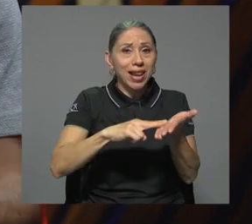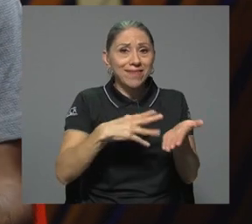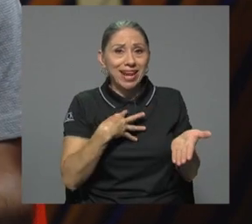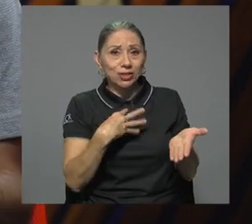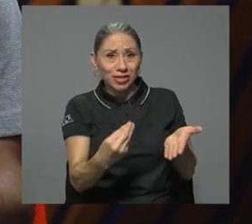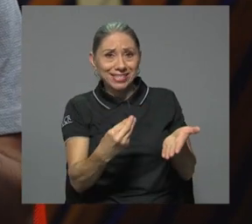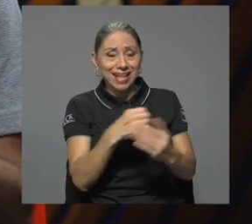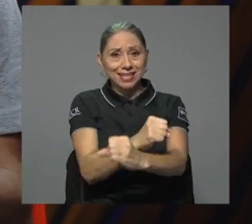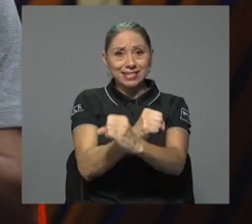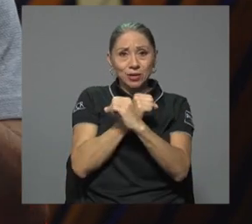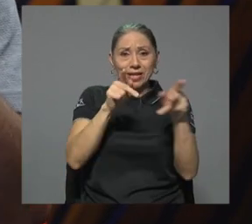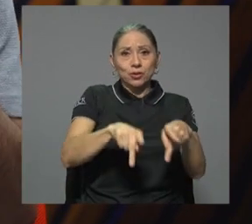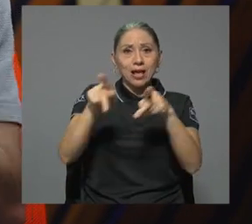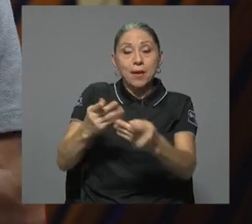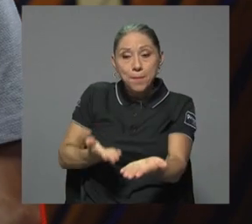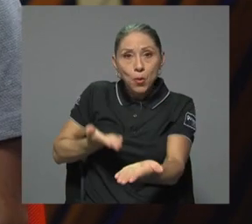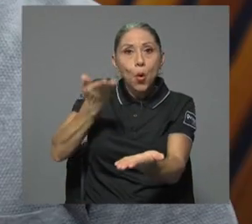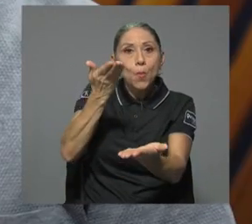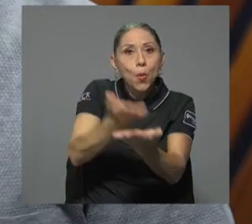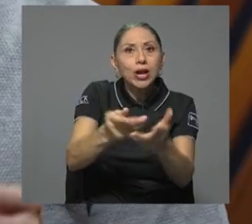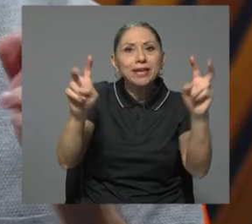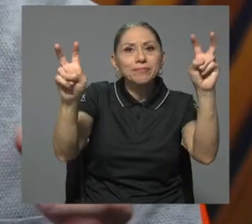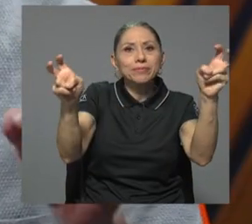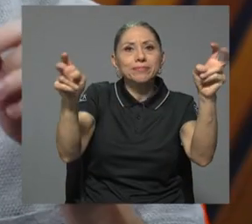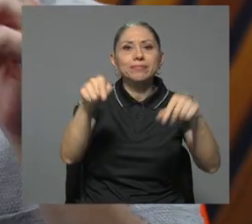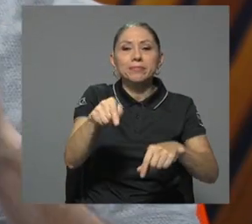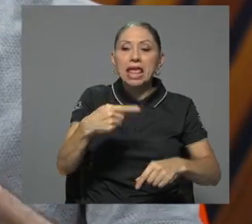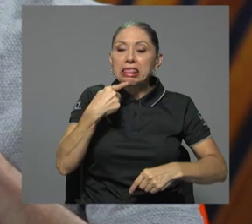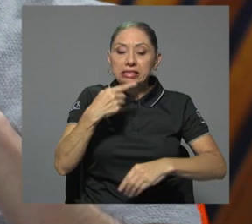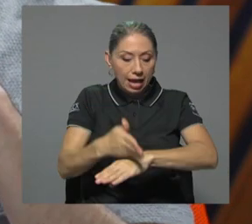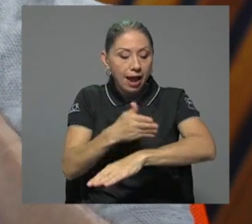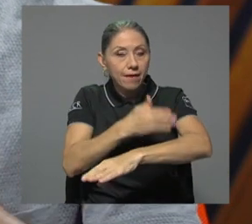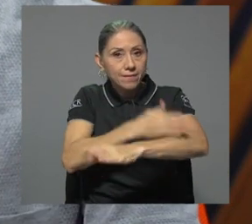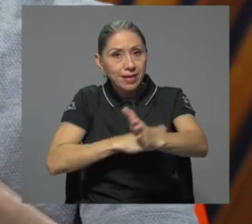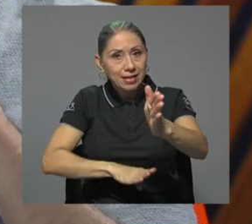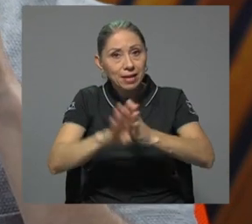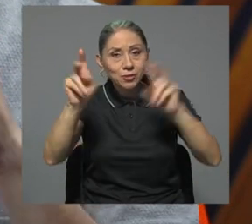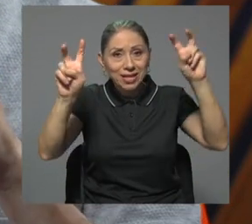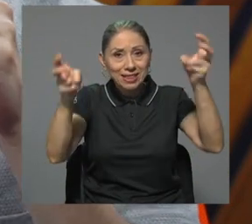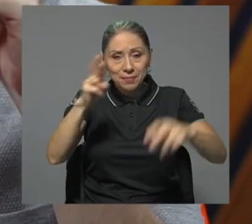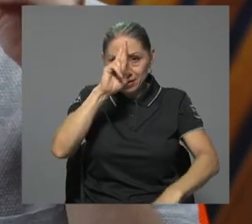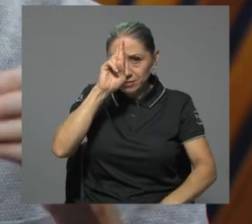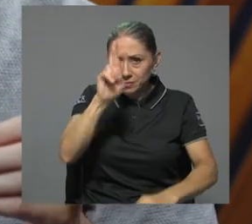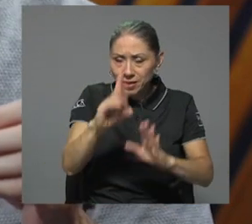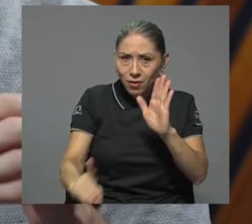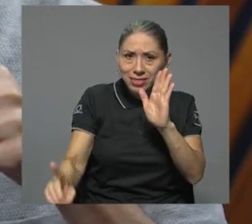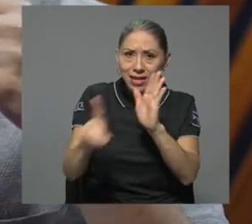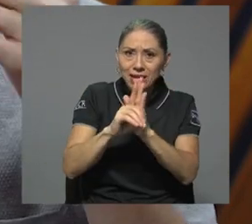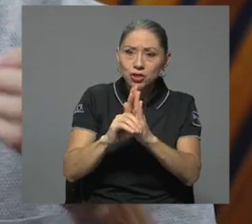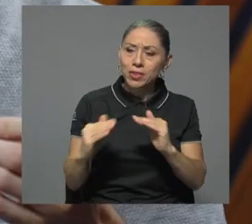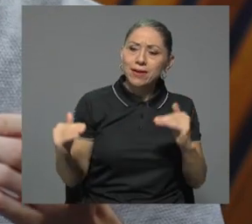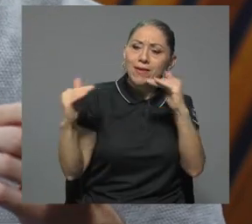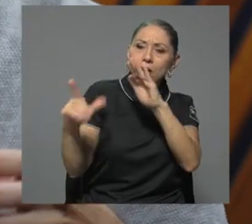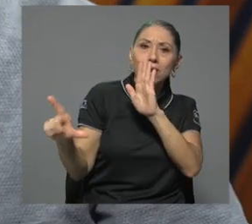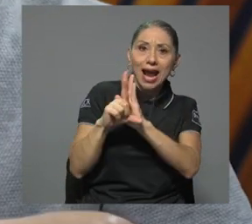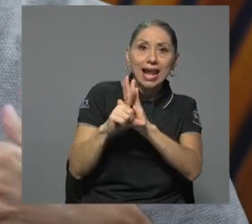en Seguridad Ciudadana propone textualmente Avanzaremos en el tema del respeto al derecho de rango legal a la